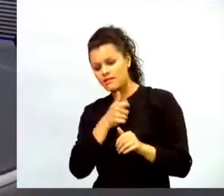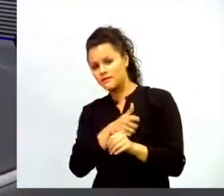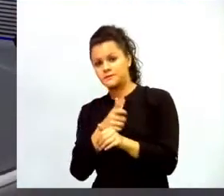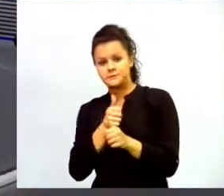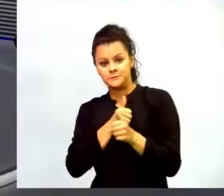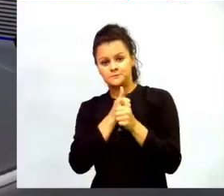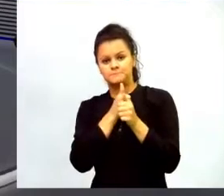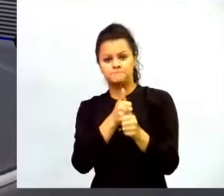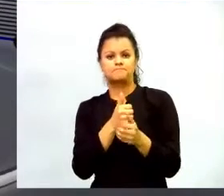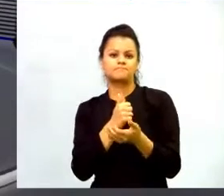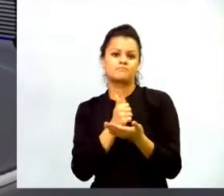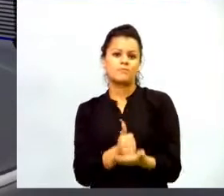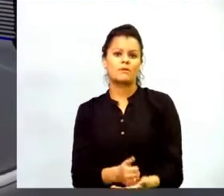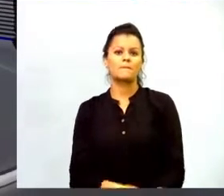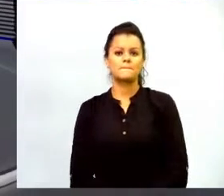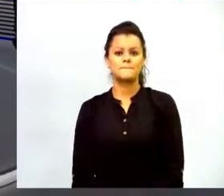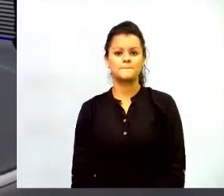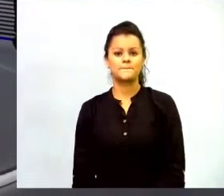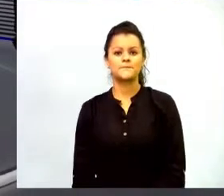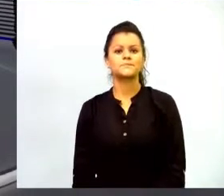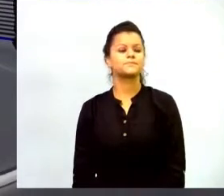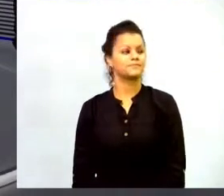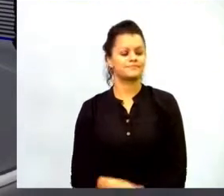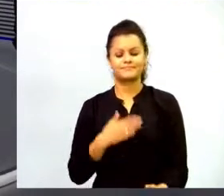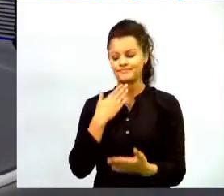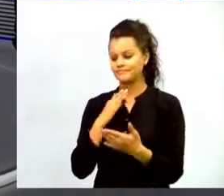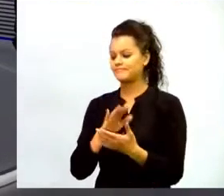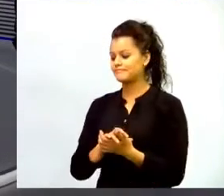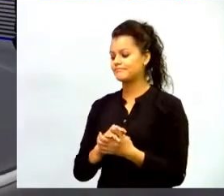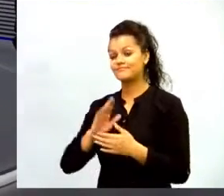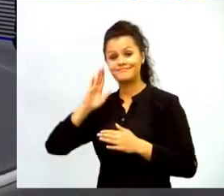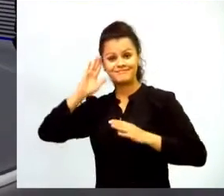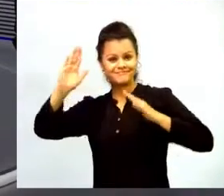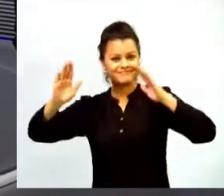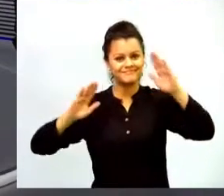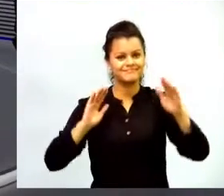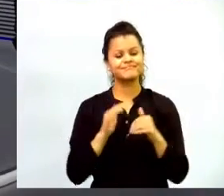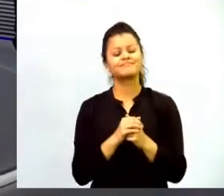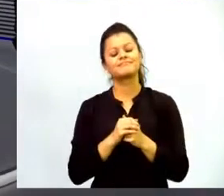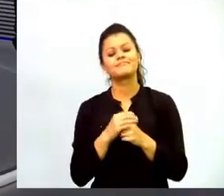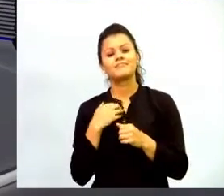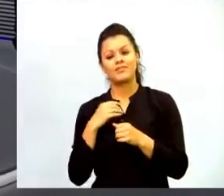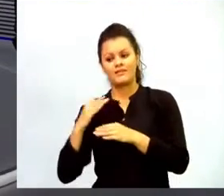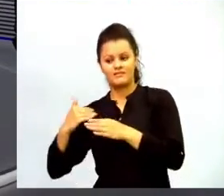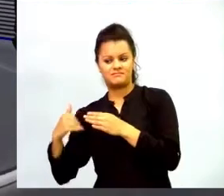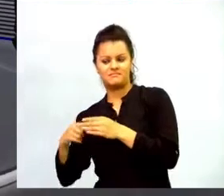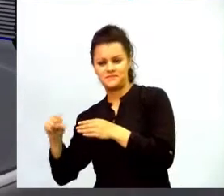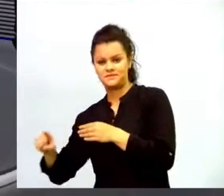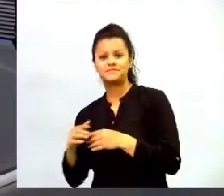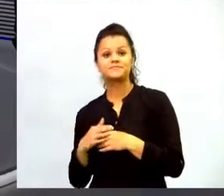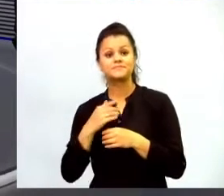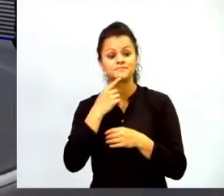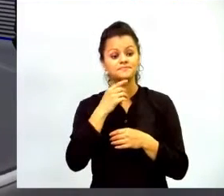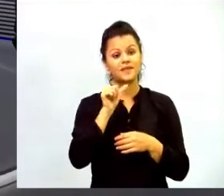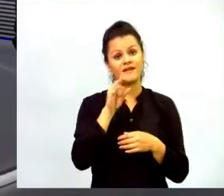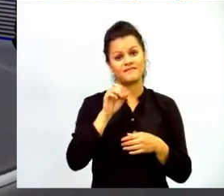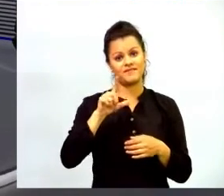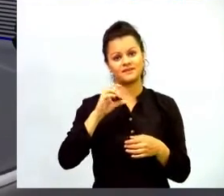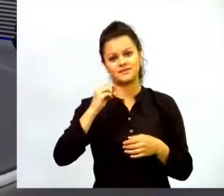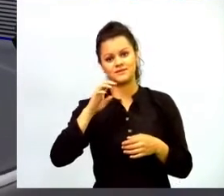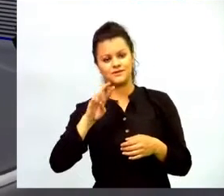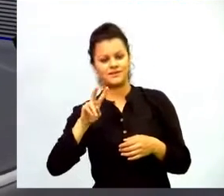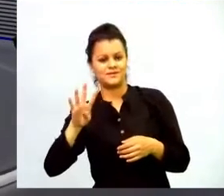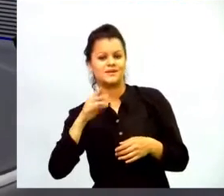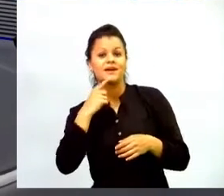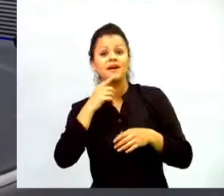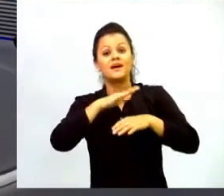dos saludos más antes de continuar con la otra pregunta arroba profesor abel 024 se agradece la formación que nos